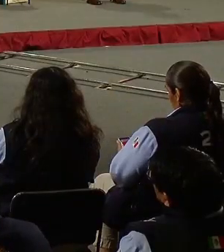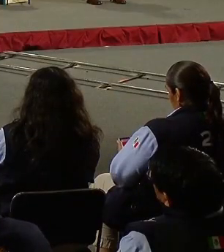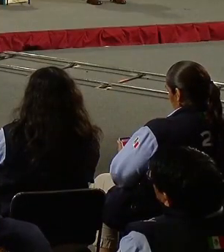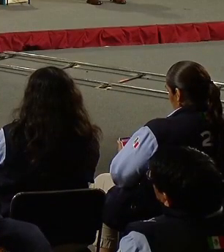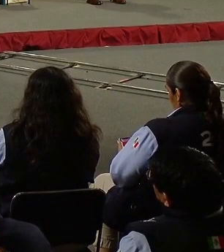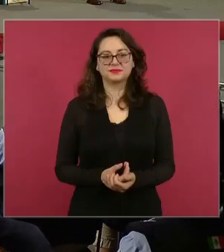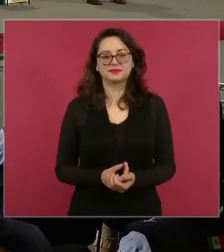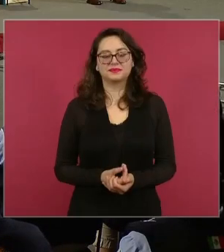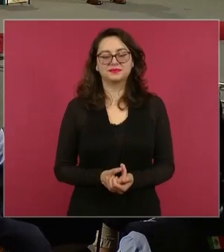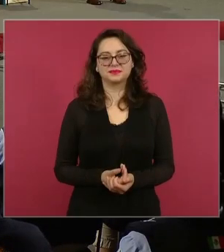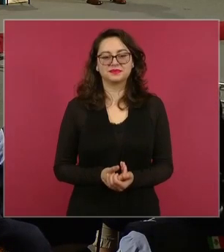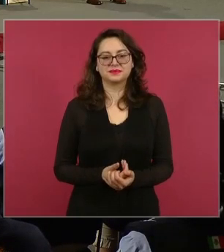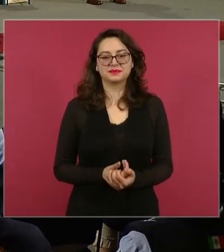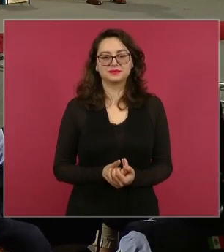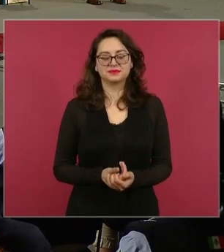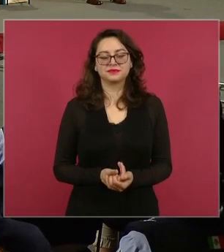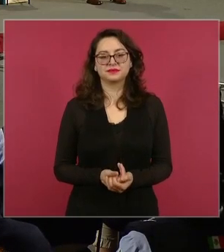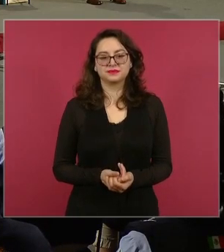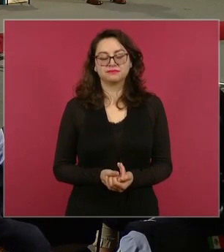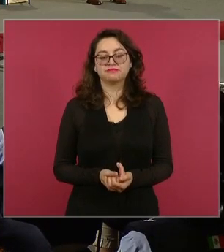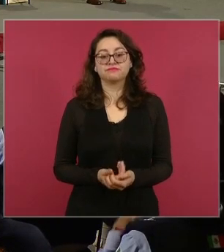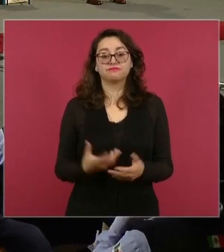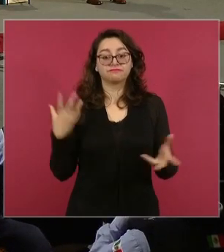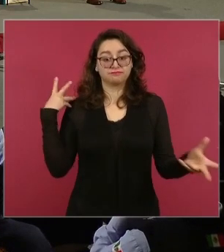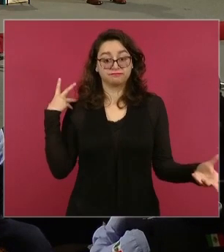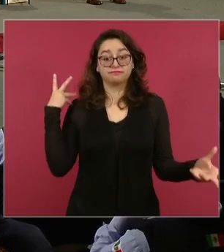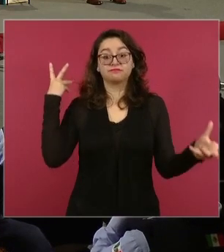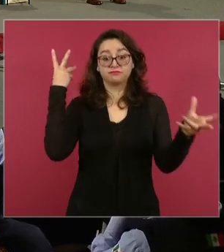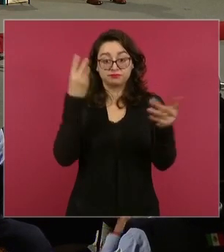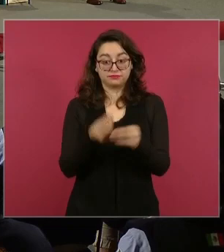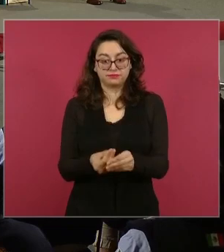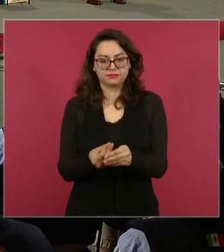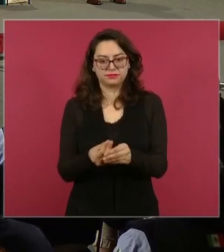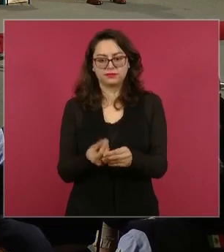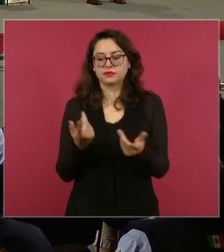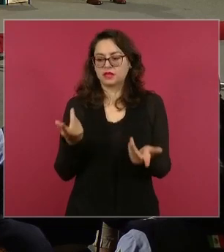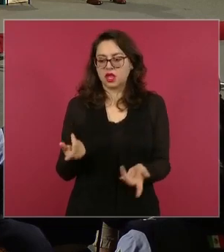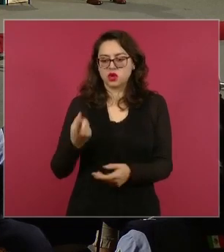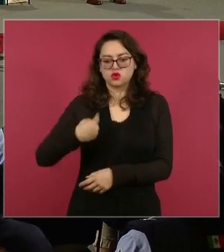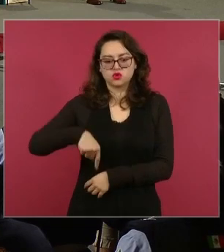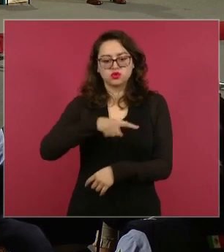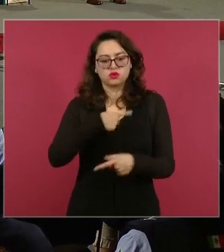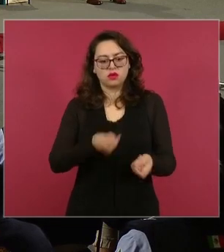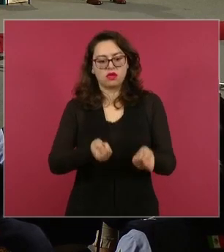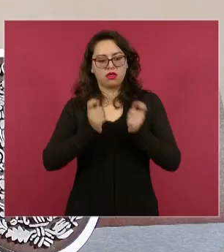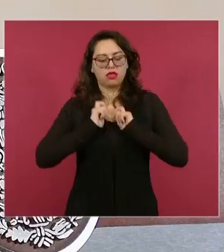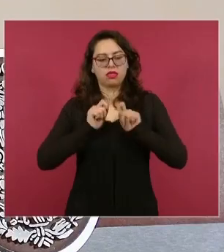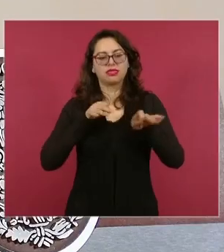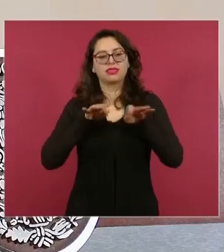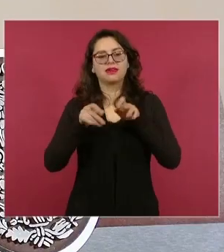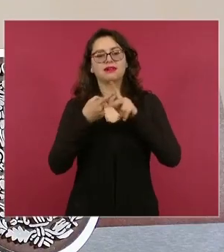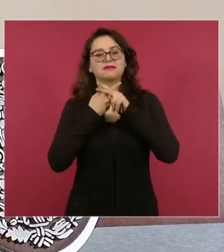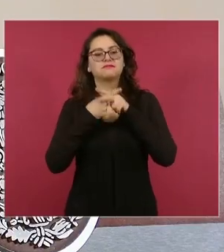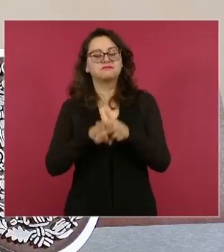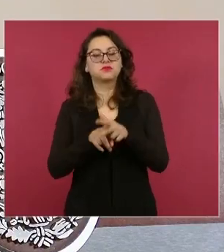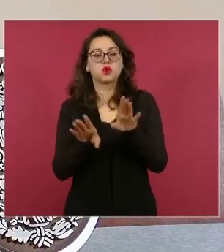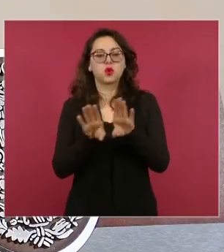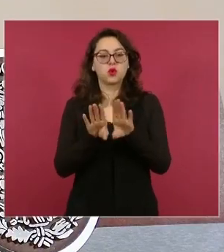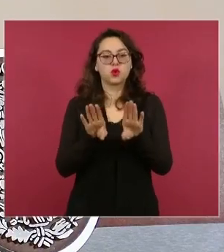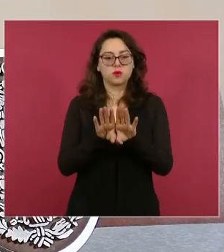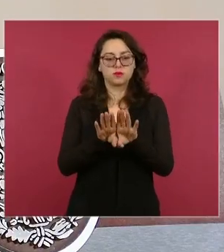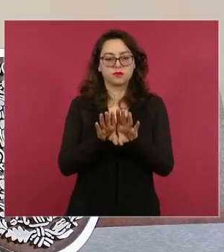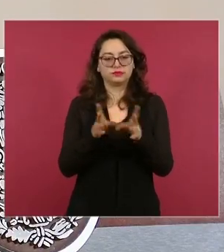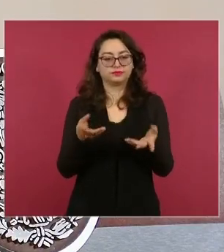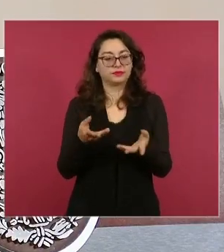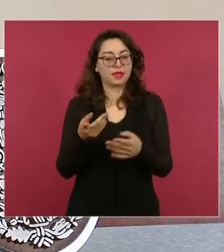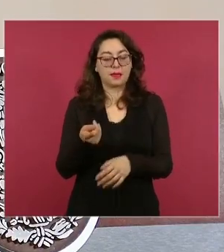La primera, por favor, hago un recuento muy rápido de cómo iniciamos nosotros este trabajo. Recordar la primera